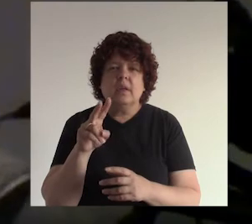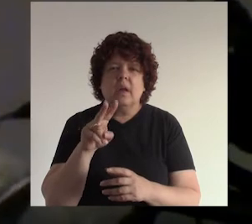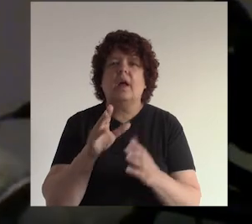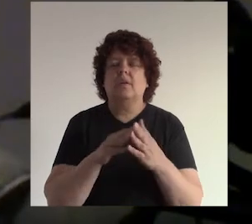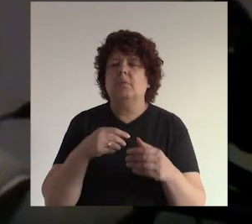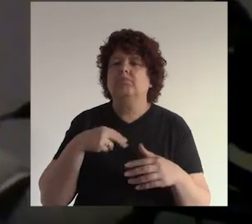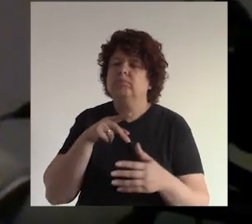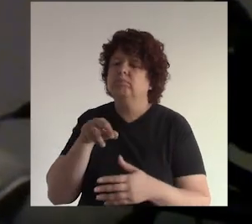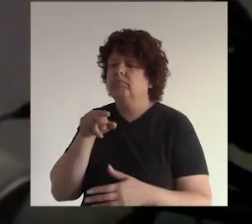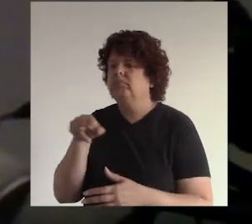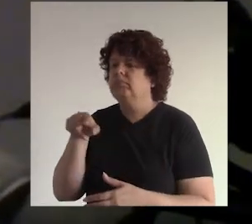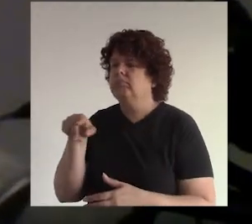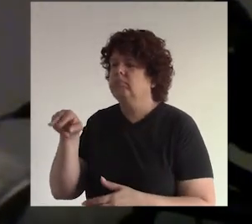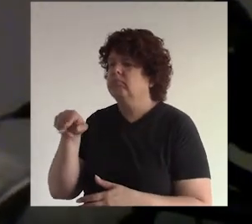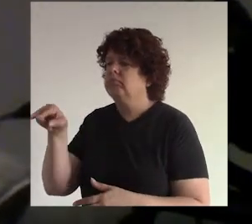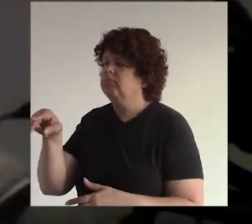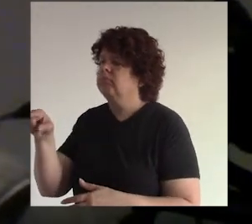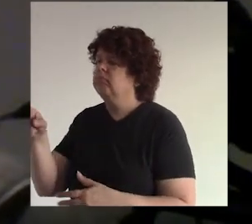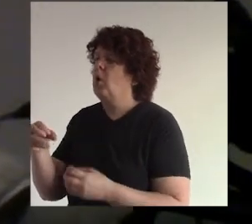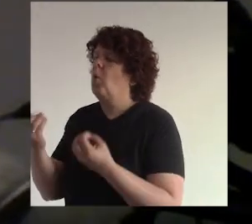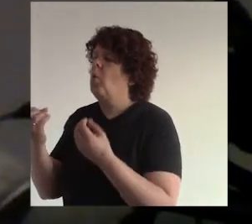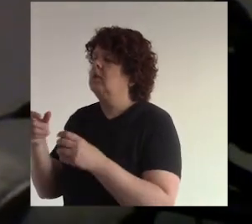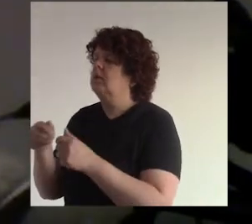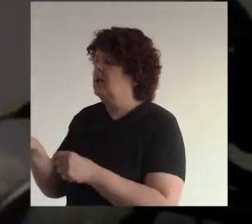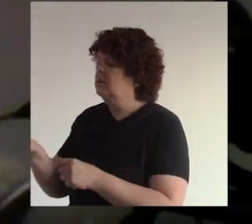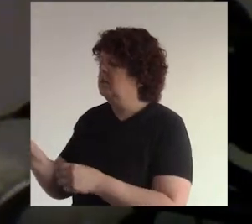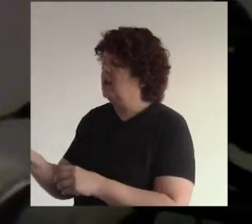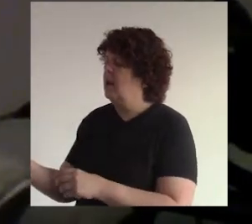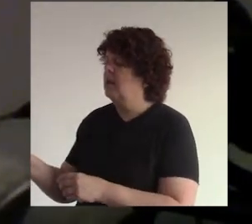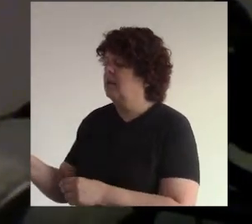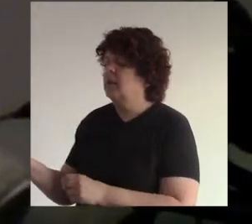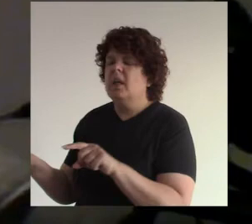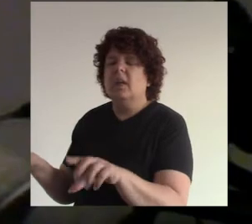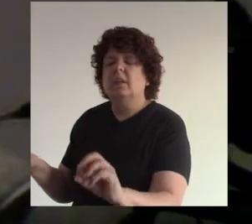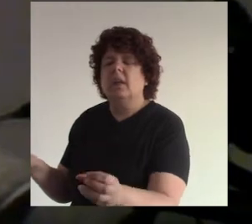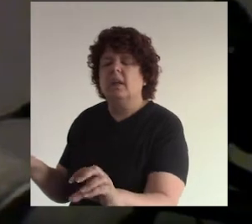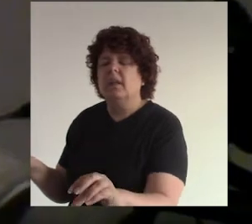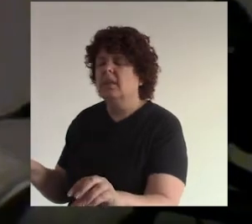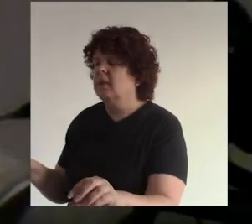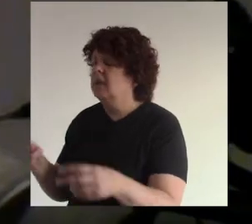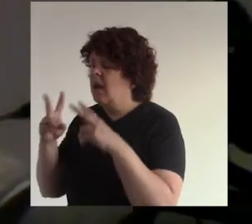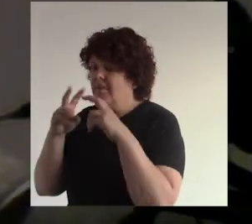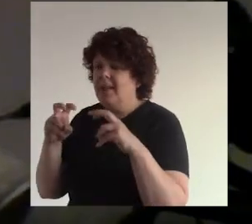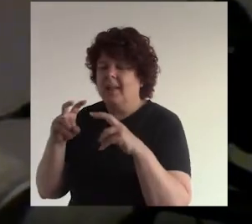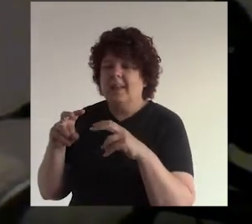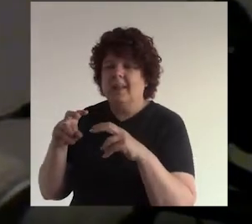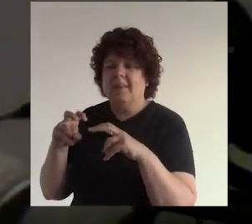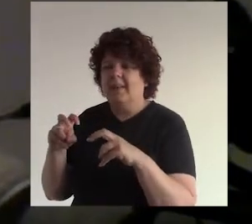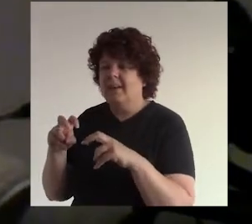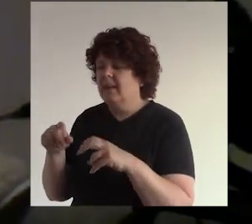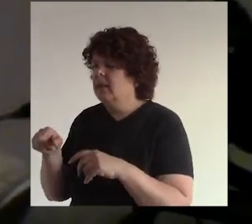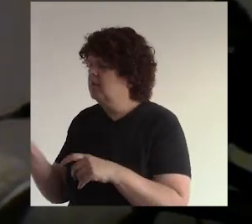yo agarro y voy a la tienda y le digo señor ¿cuánto cuesta esta radio? y ¿cuánto cuesta esta radio? y empiezo a averiguar en la